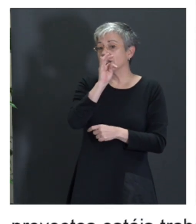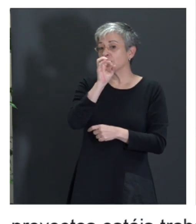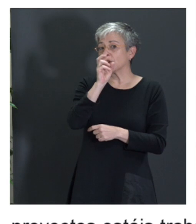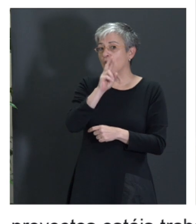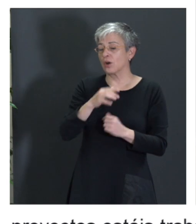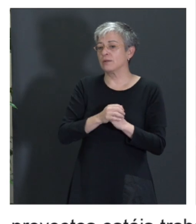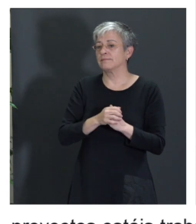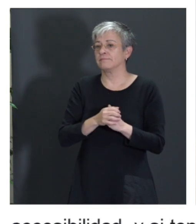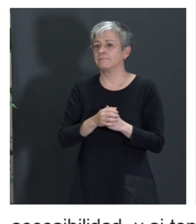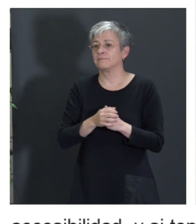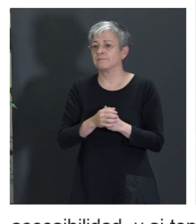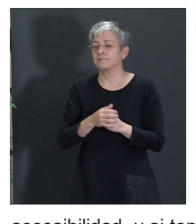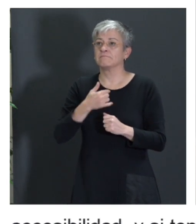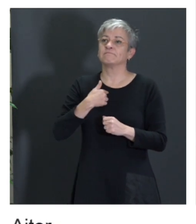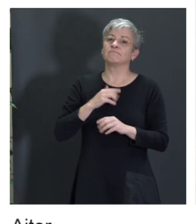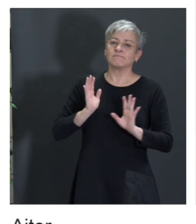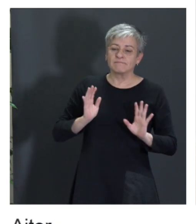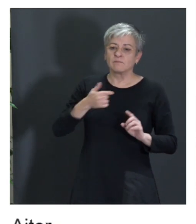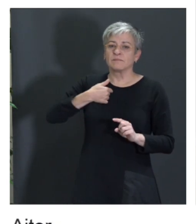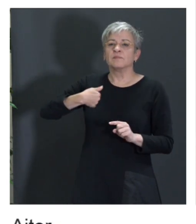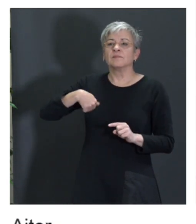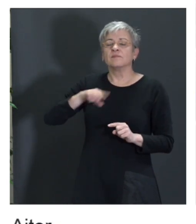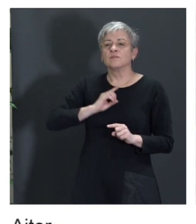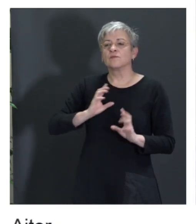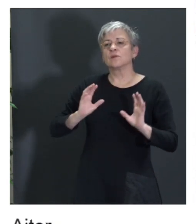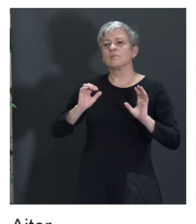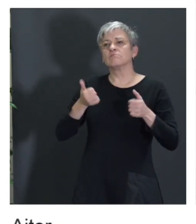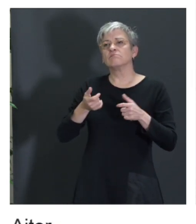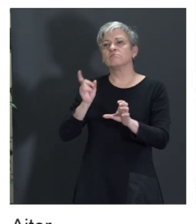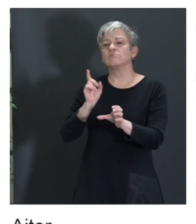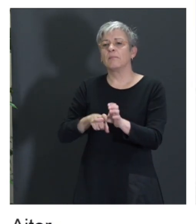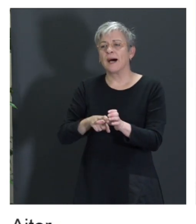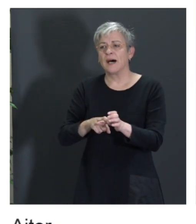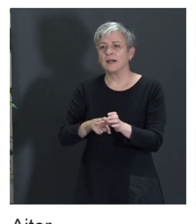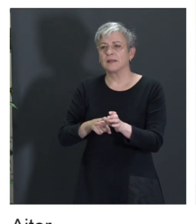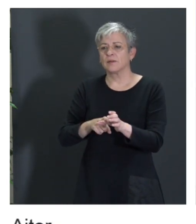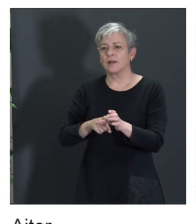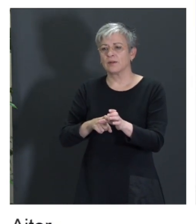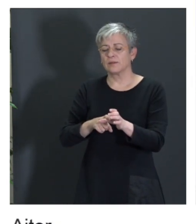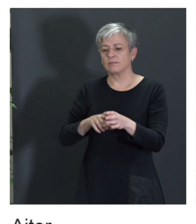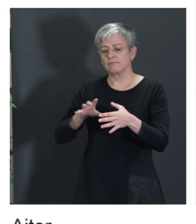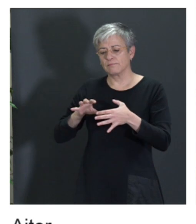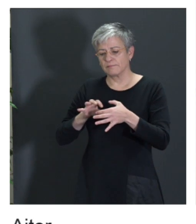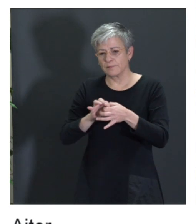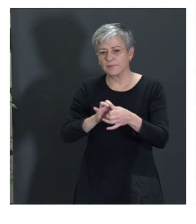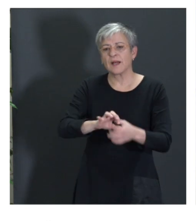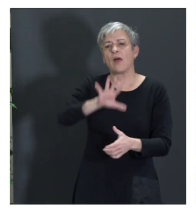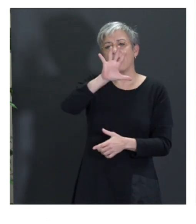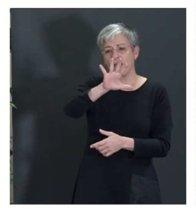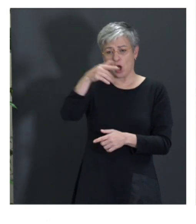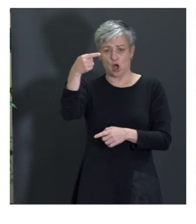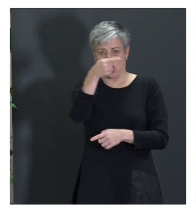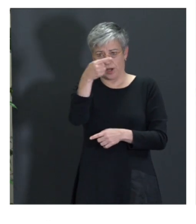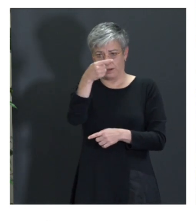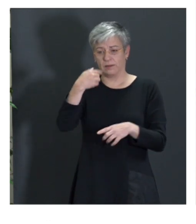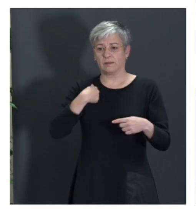Bueno, pues nosotros hemos participado ya en un proyecto vinculado con el 5G, con la